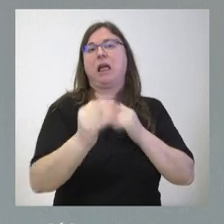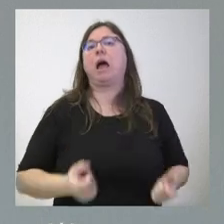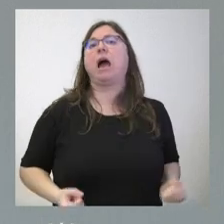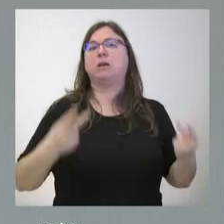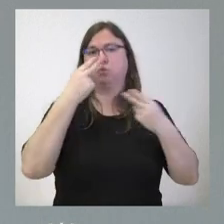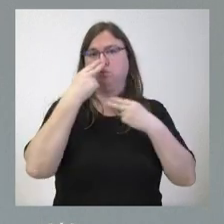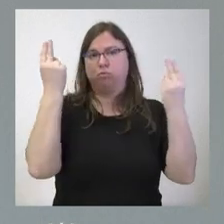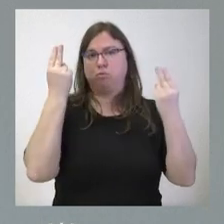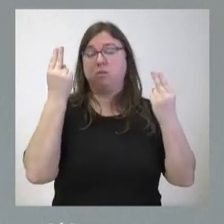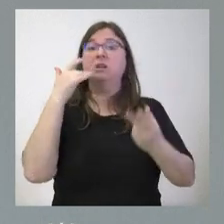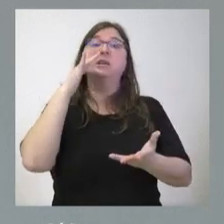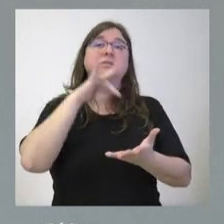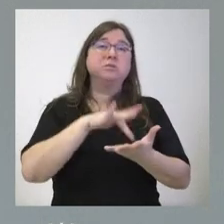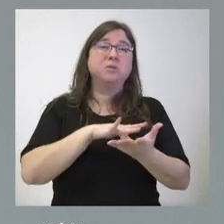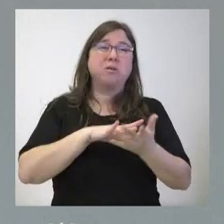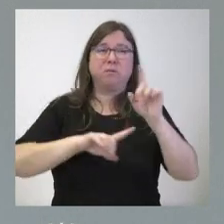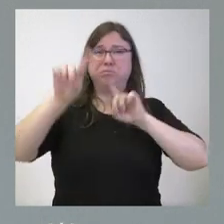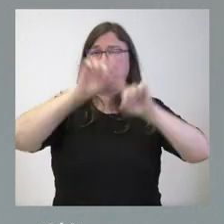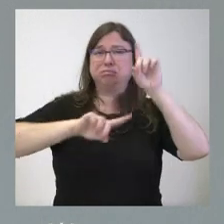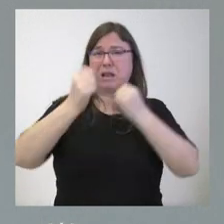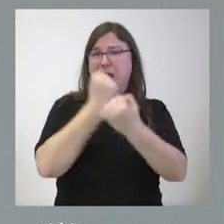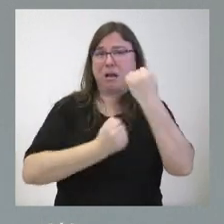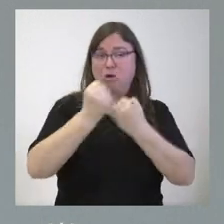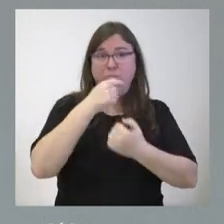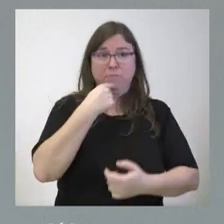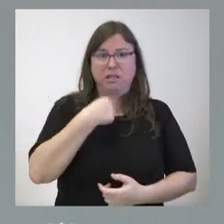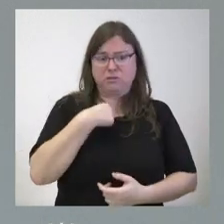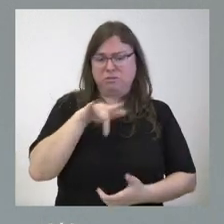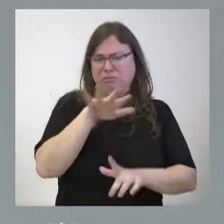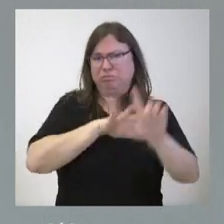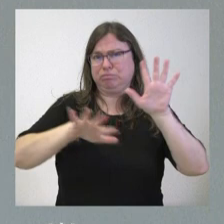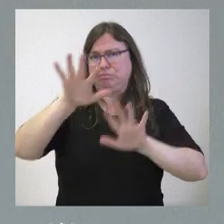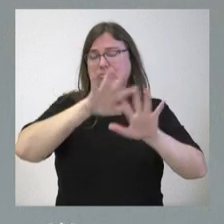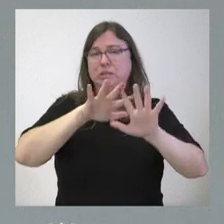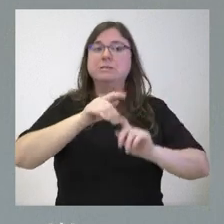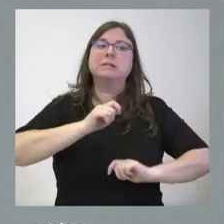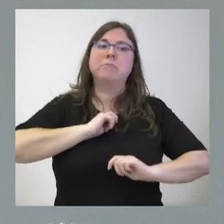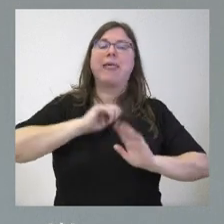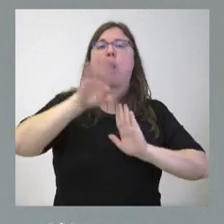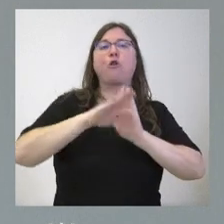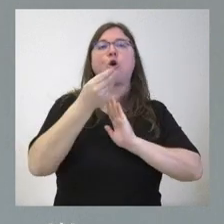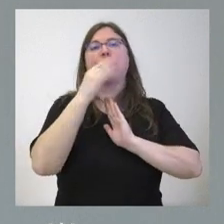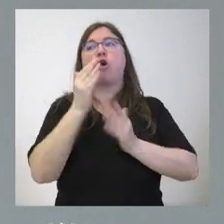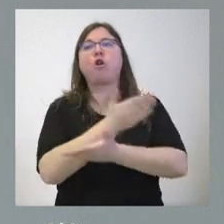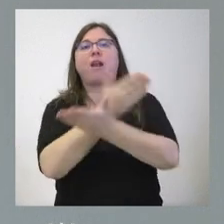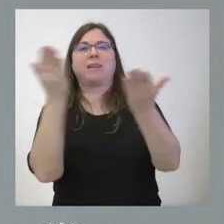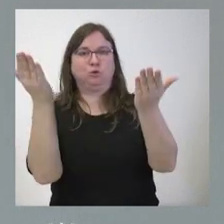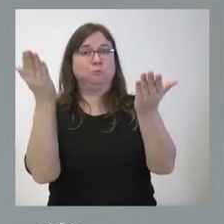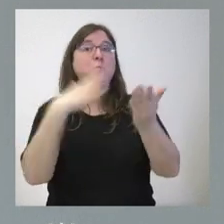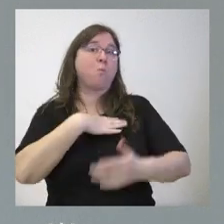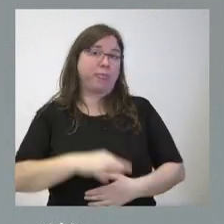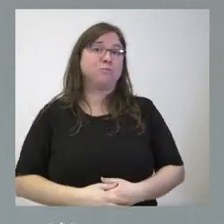que ante una turbulencia financiera como la que usted señala nos sitúe en mejores condiciones que el resto de comunidades autónomas